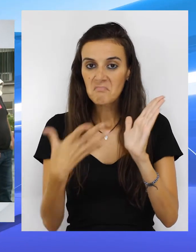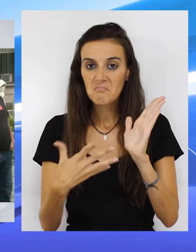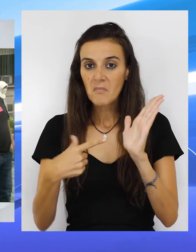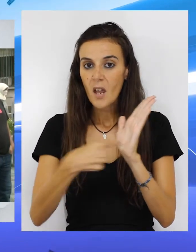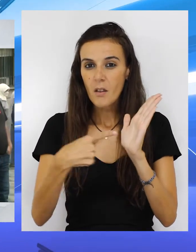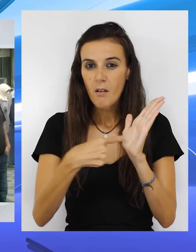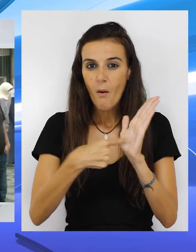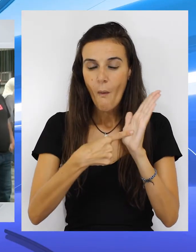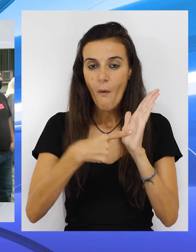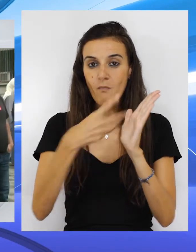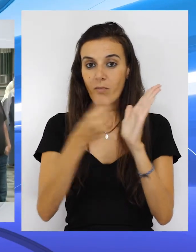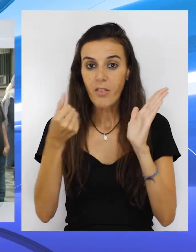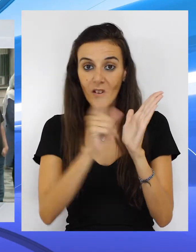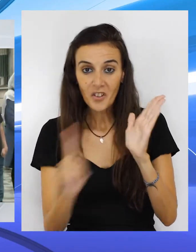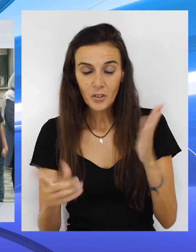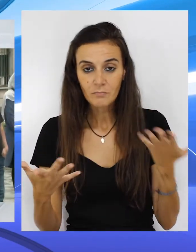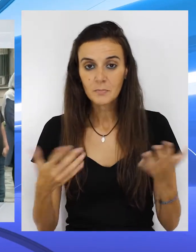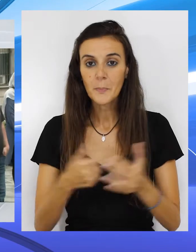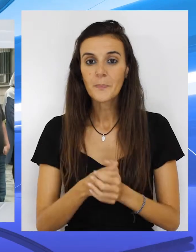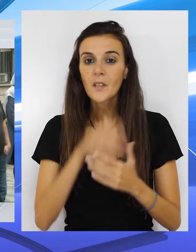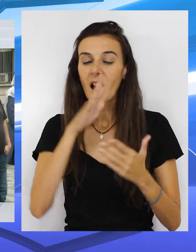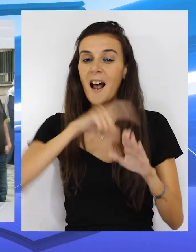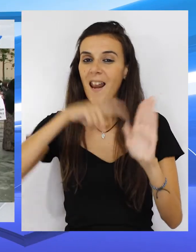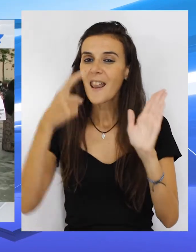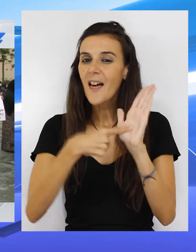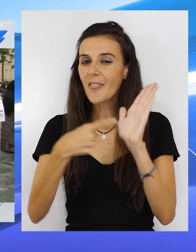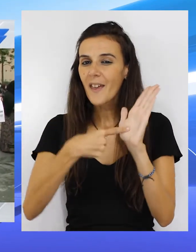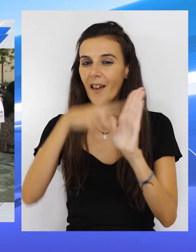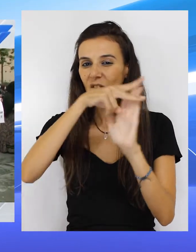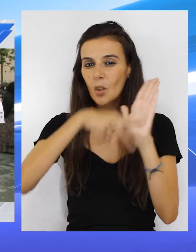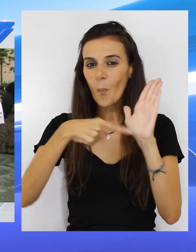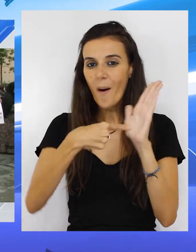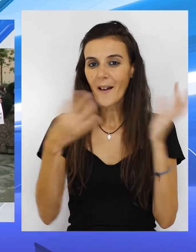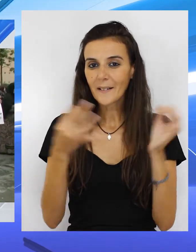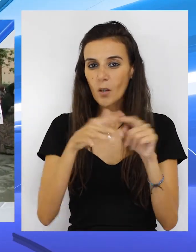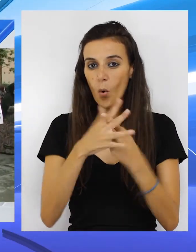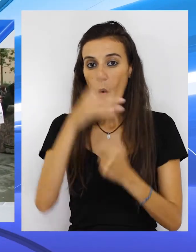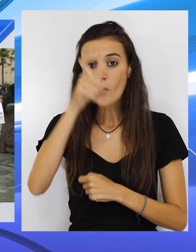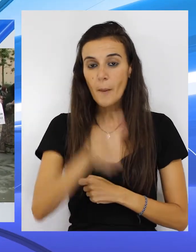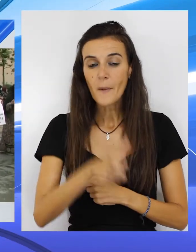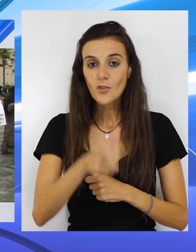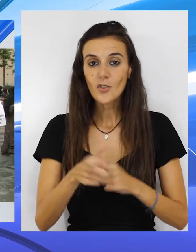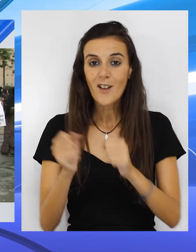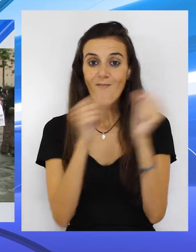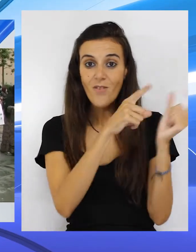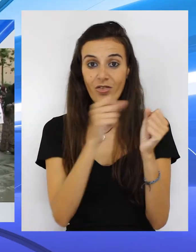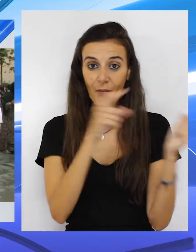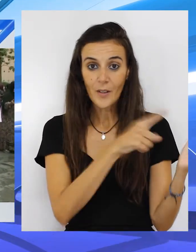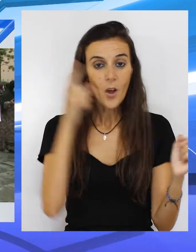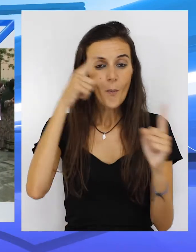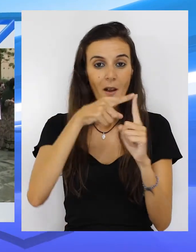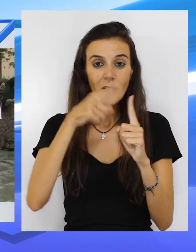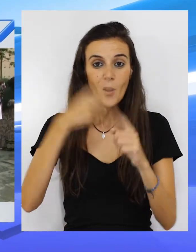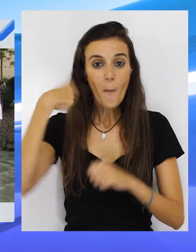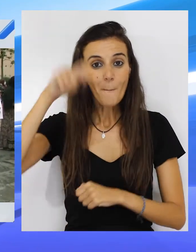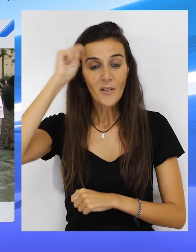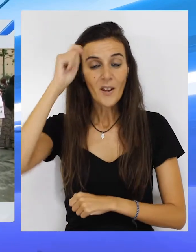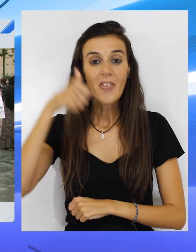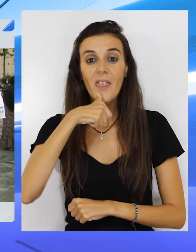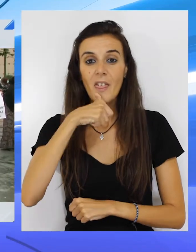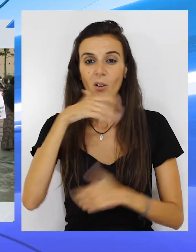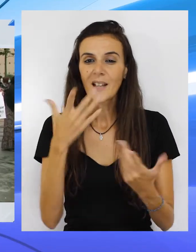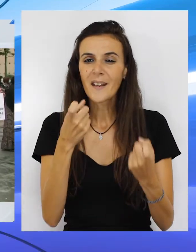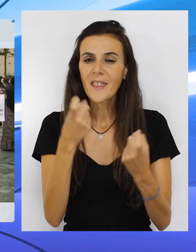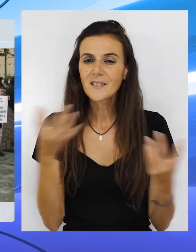enmendarse. La ley lo que establece es que una persona transfronteriza para empadronarse en Ceuta